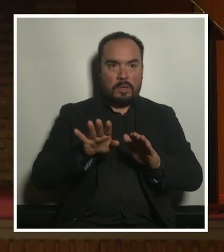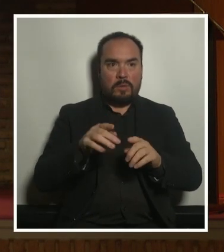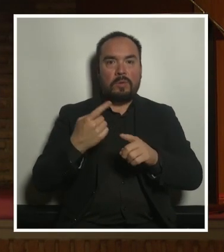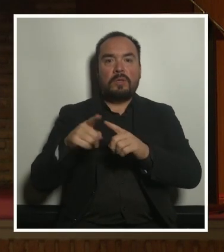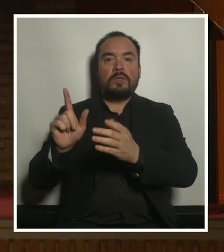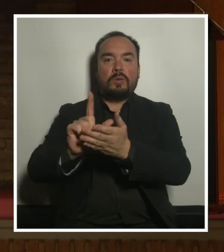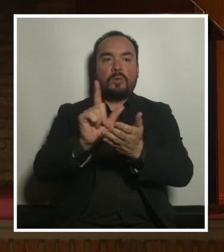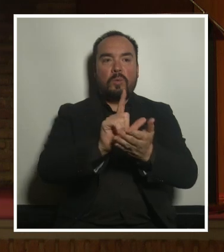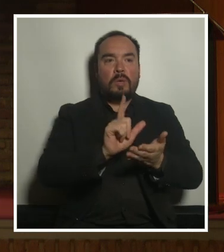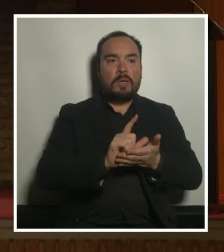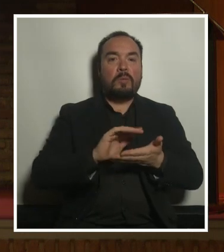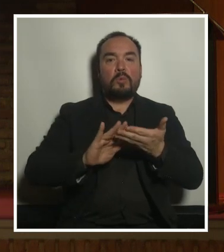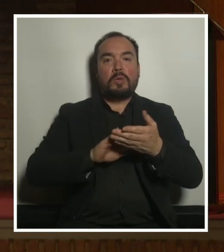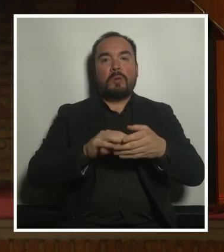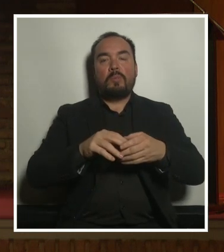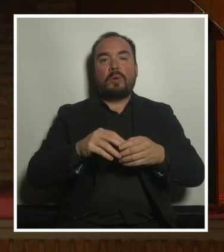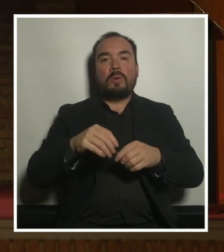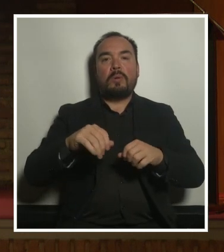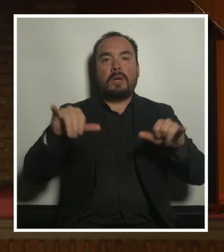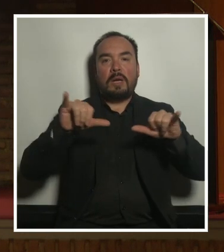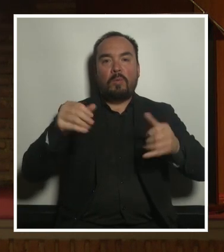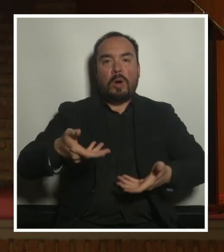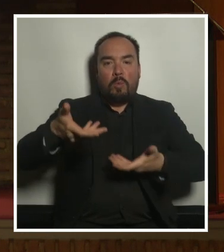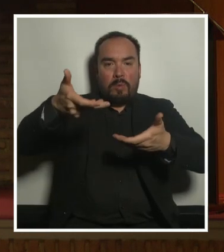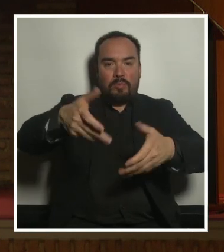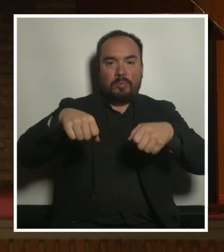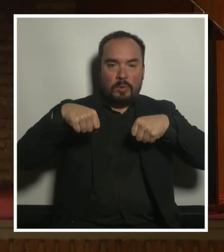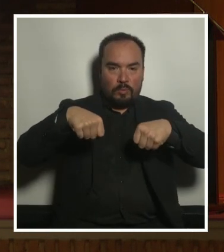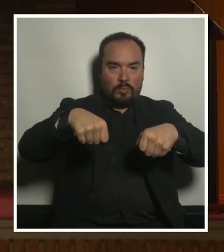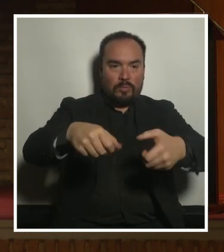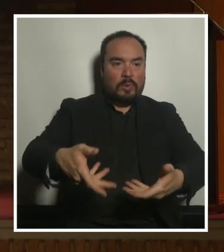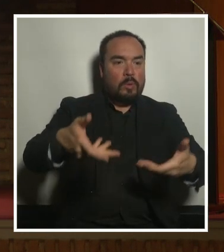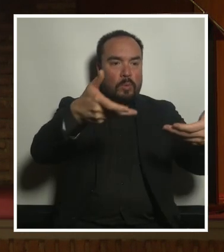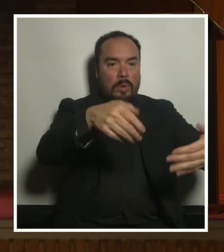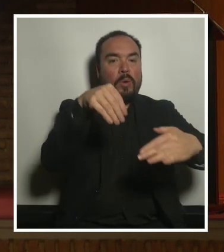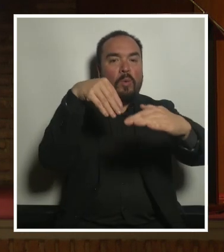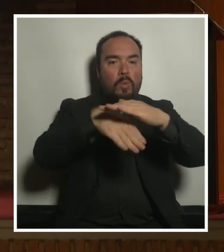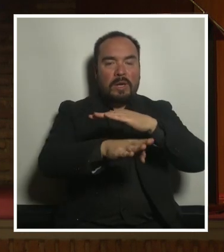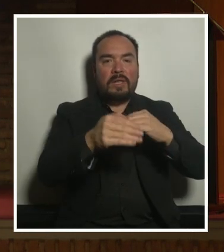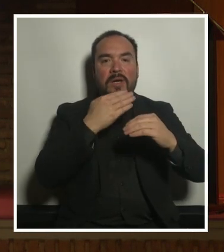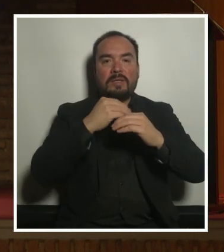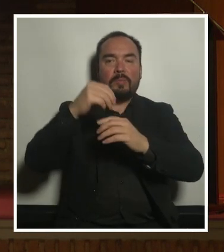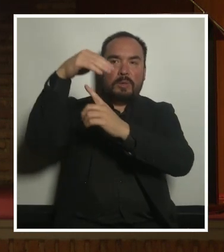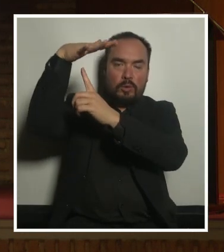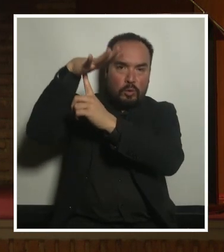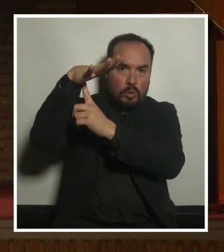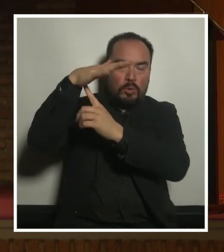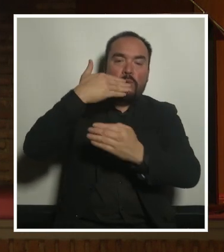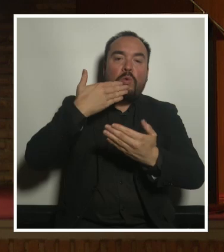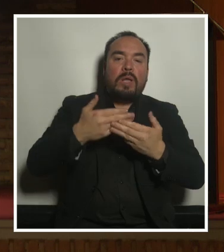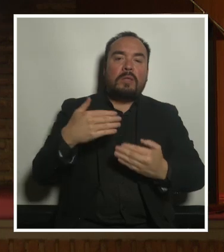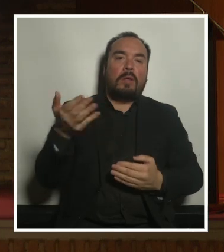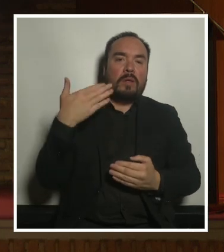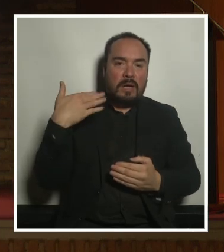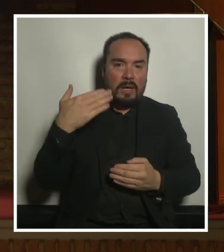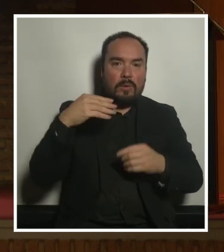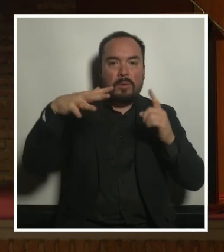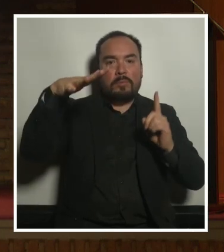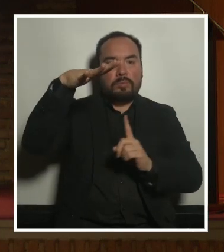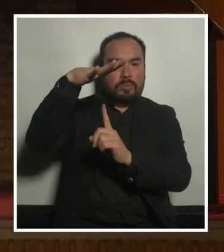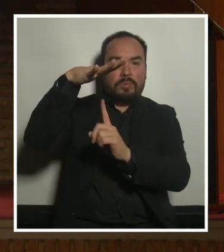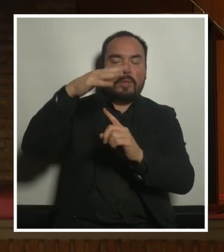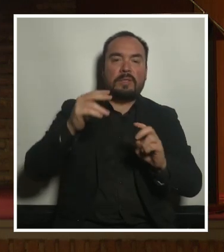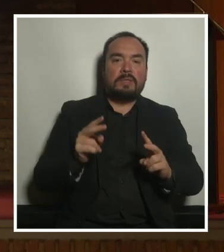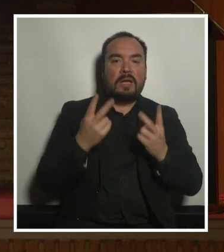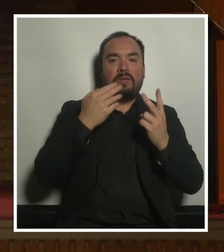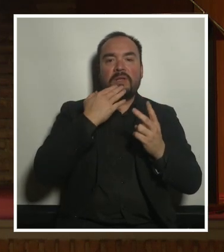para guardar los carritos de bebé cubiertas para cuando llueve toldos para cuando hace calor pequeñas infraestructuras de relación con